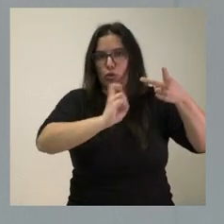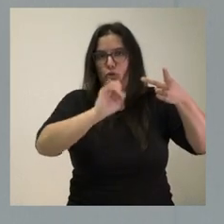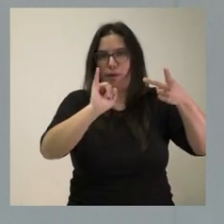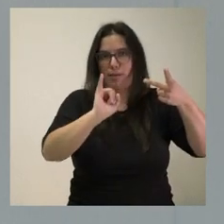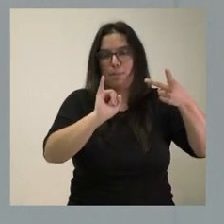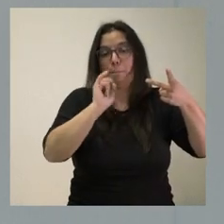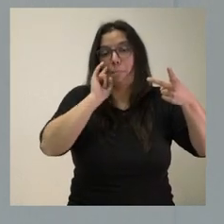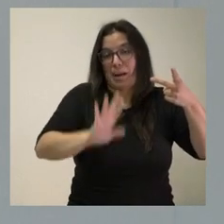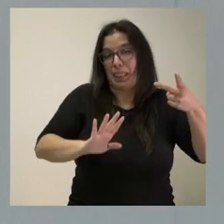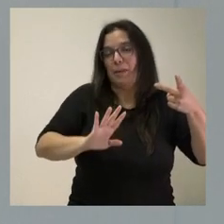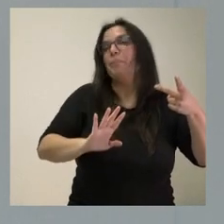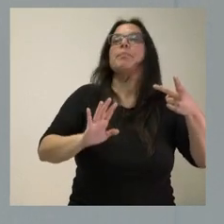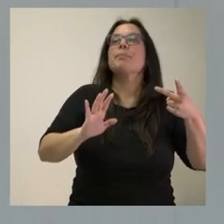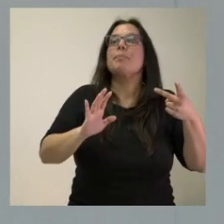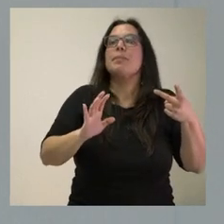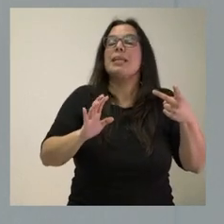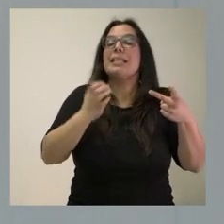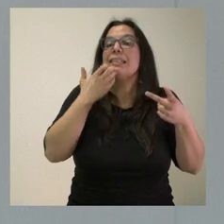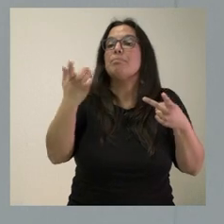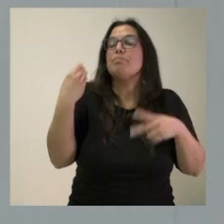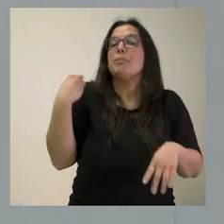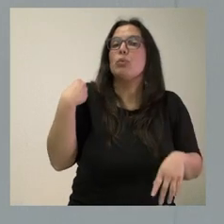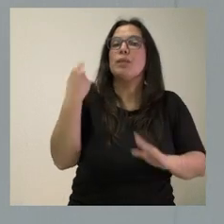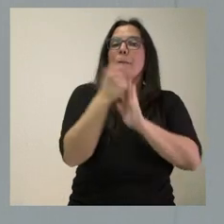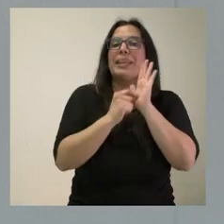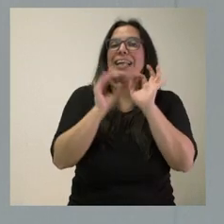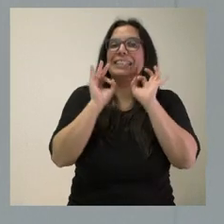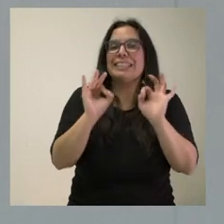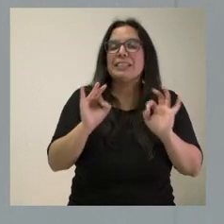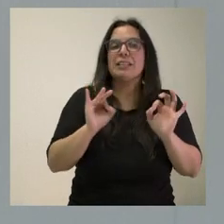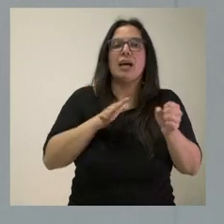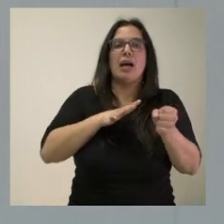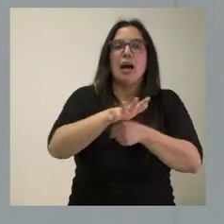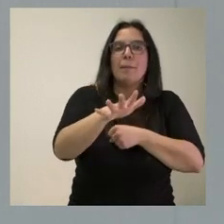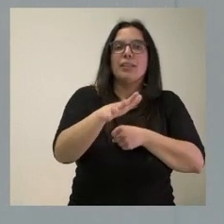Y si usted me pregunta por medidas en el ámbito fiscal,